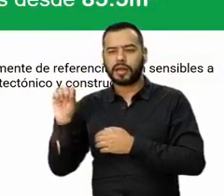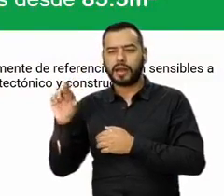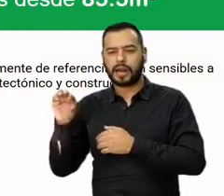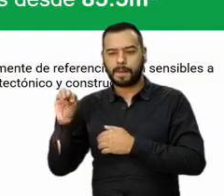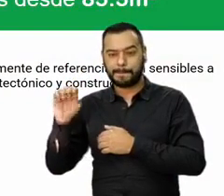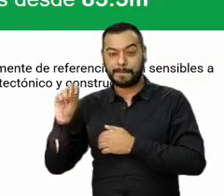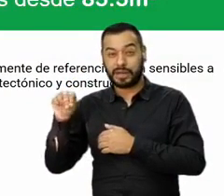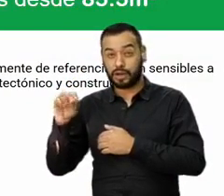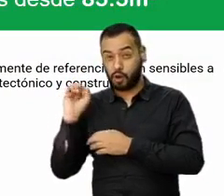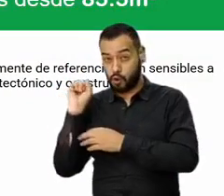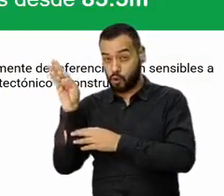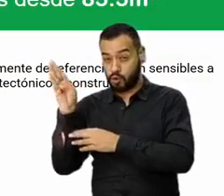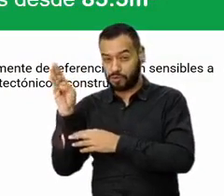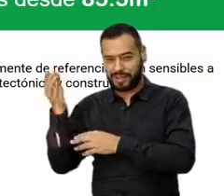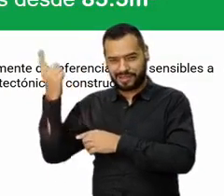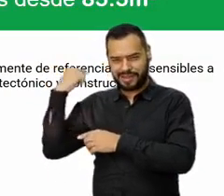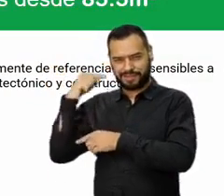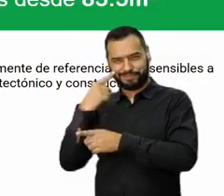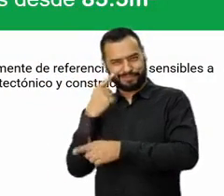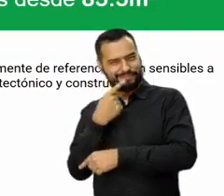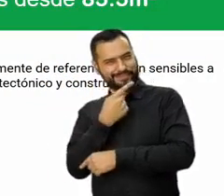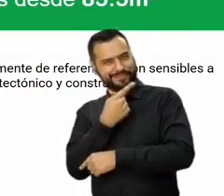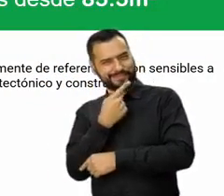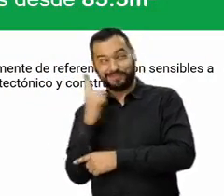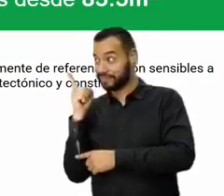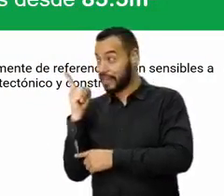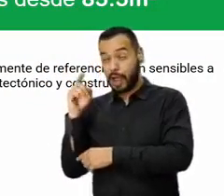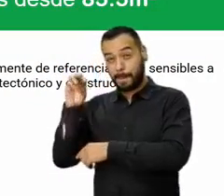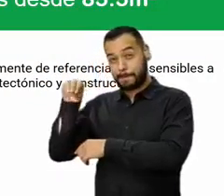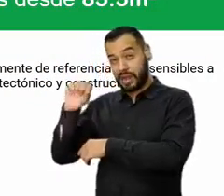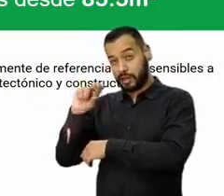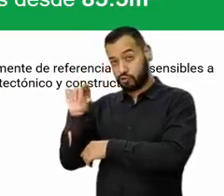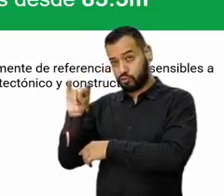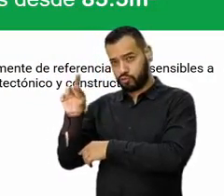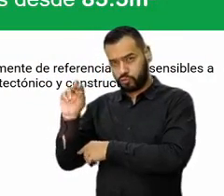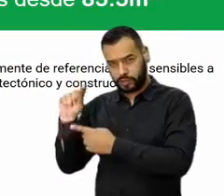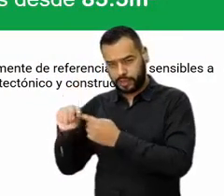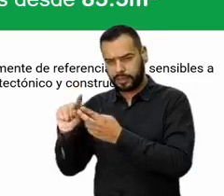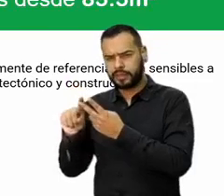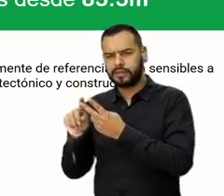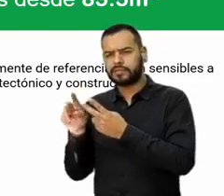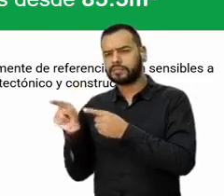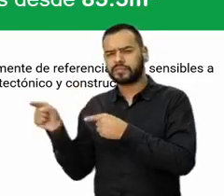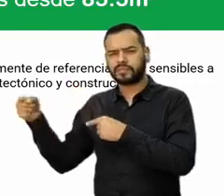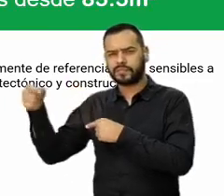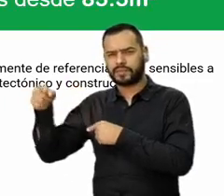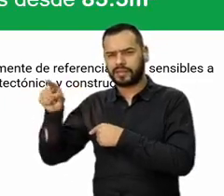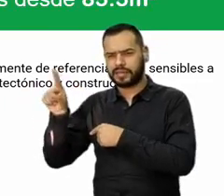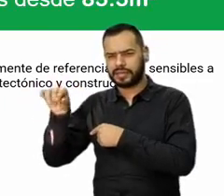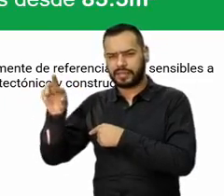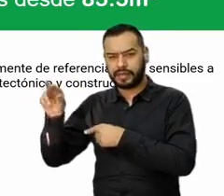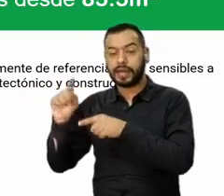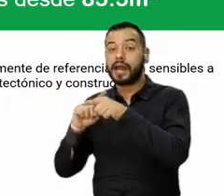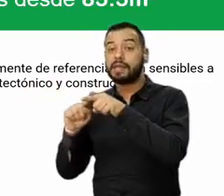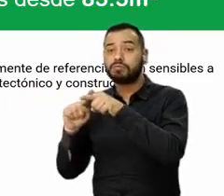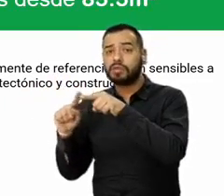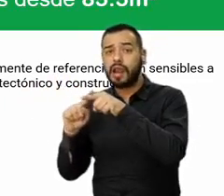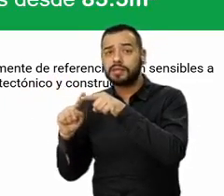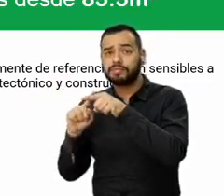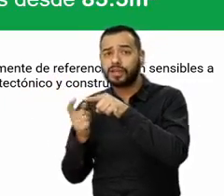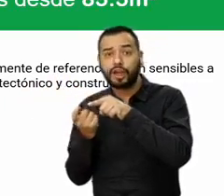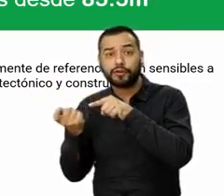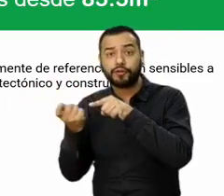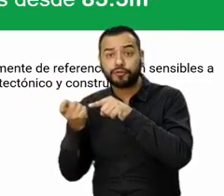detrás, con excelente transporte, llámese vías de la sirena. Tenemos lo que es el Transmilenio cerca